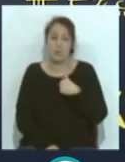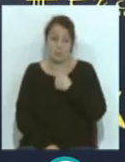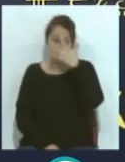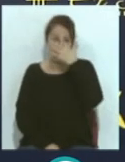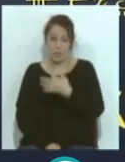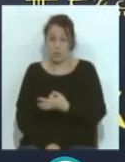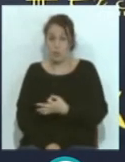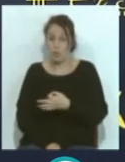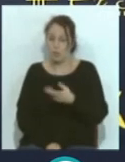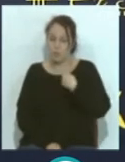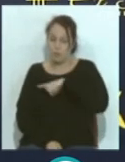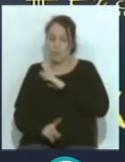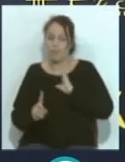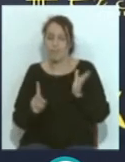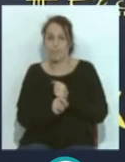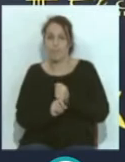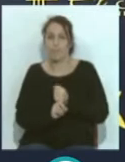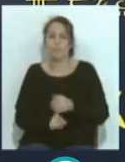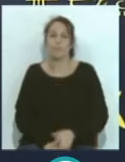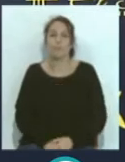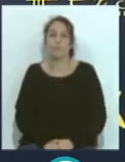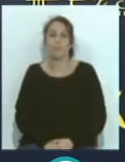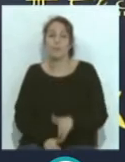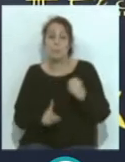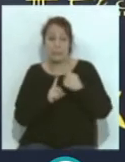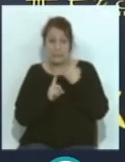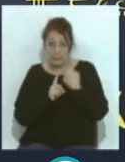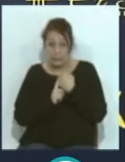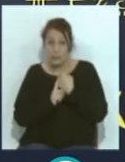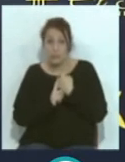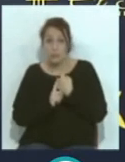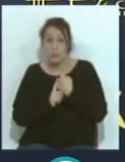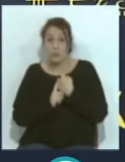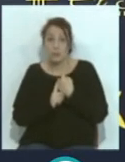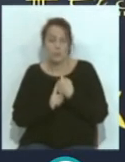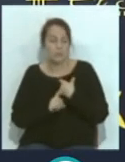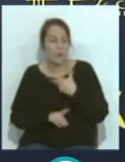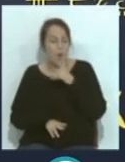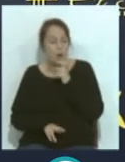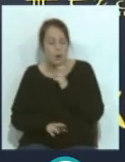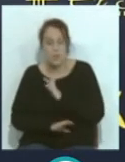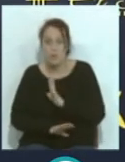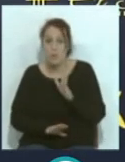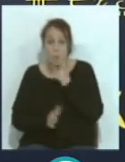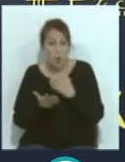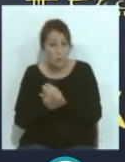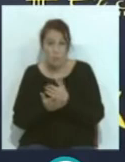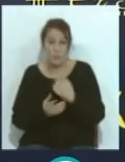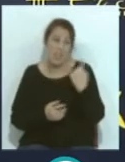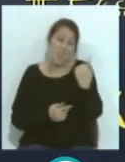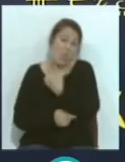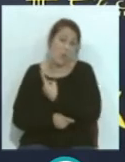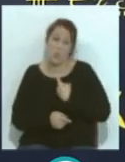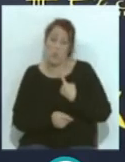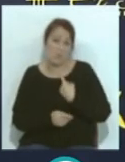lo hemos conseguido nosotros. La presión, tremenda, tremenda por todo. También es que cada uno es de una